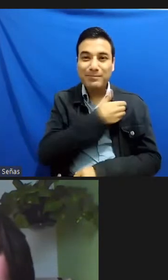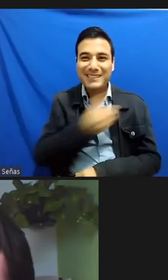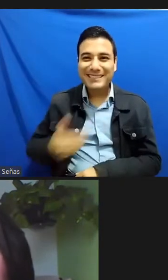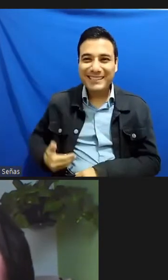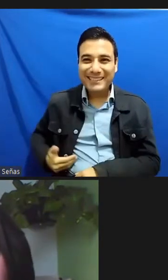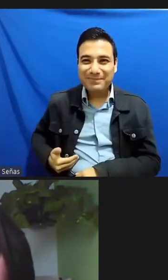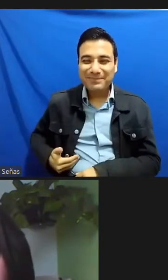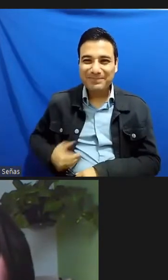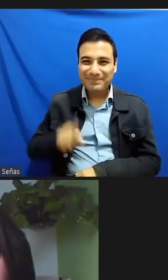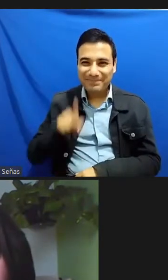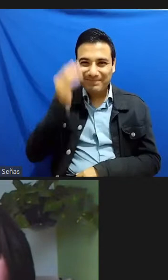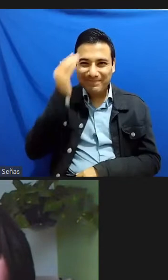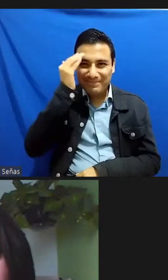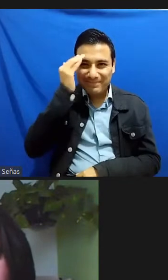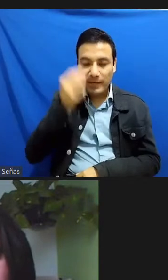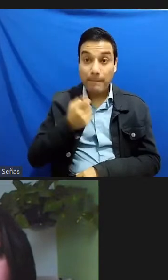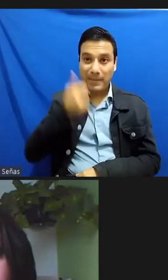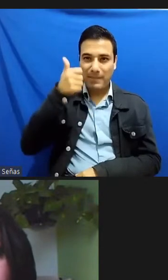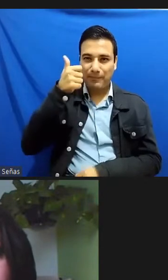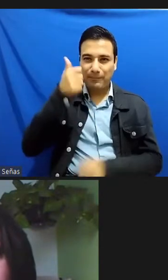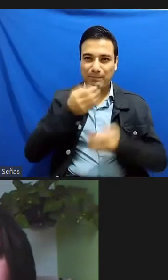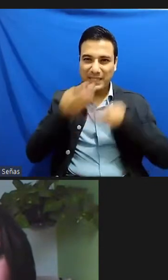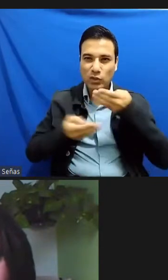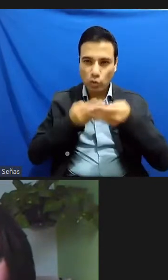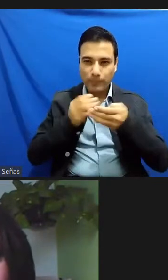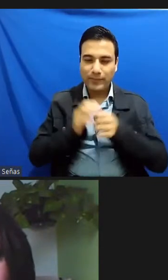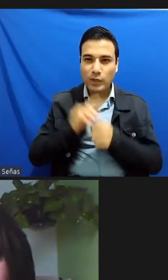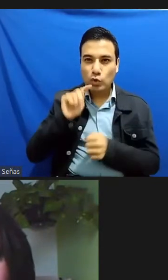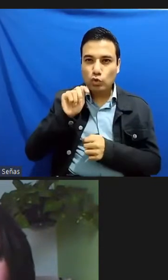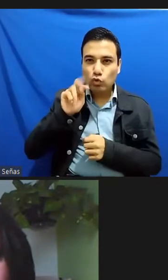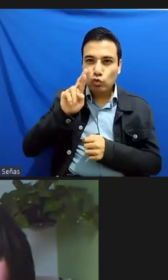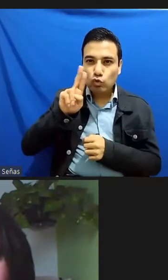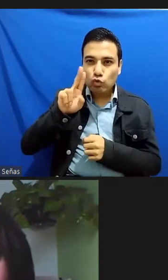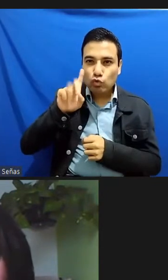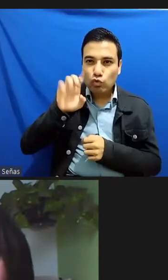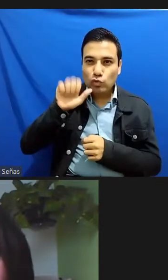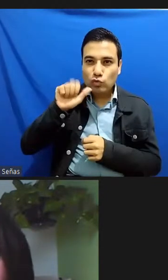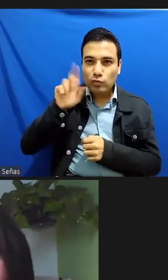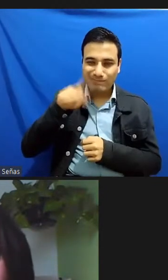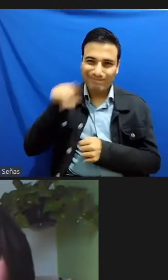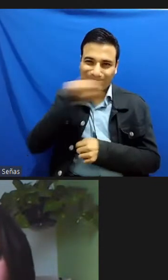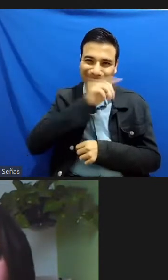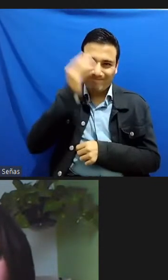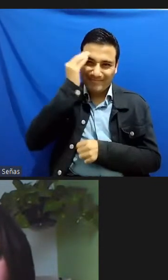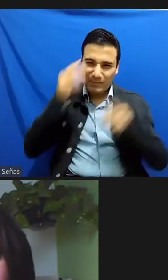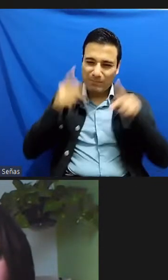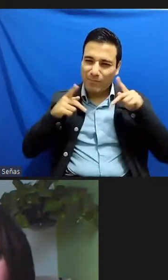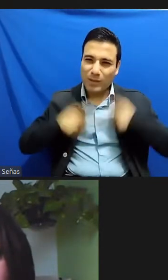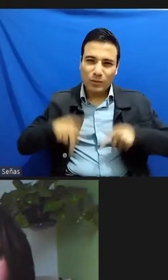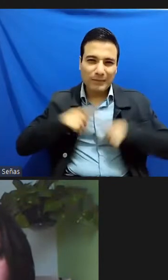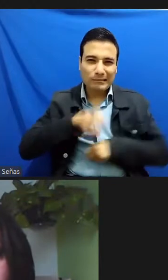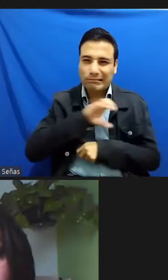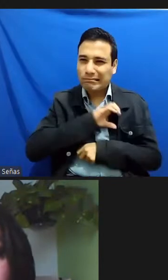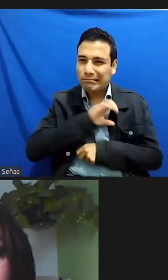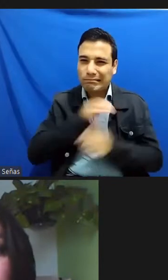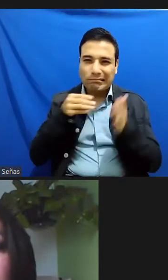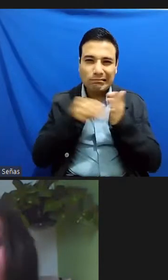el primer ministro de Canadá Pierre Trudeau que es un personaje querido por muchos que